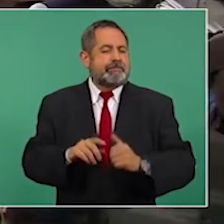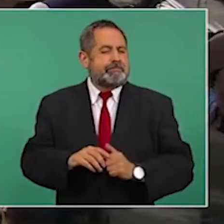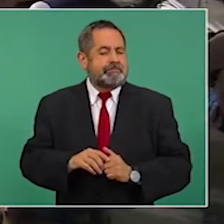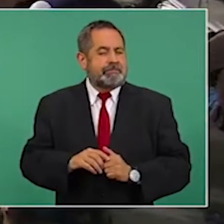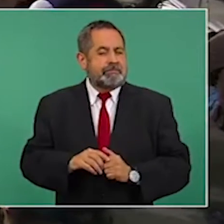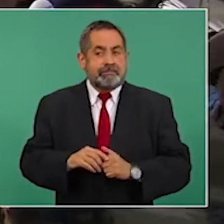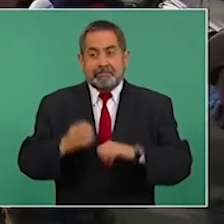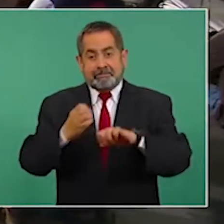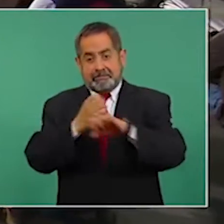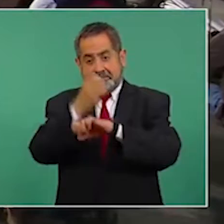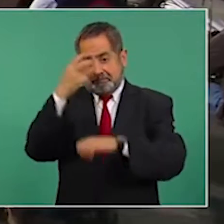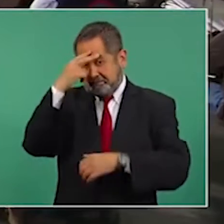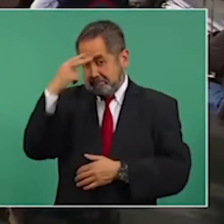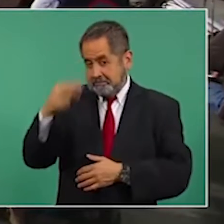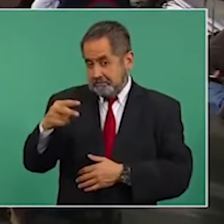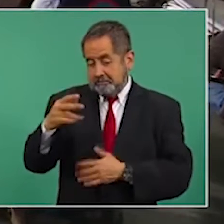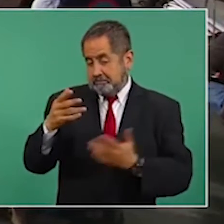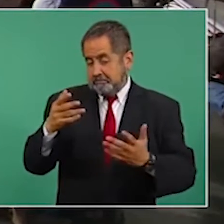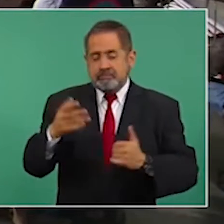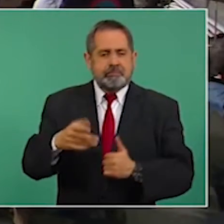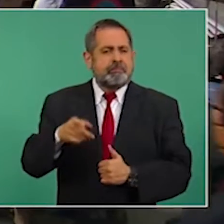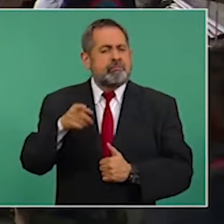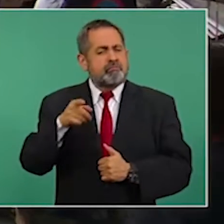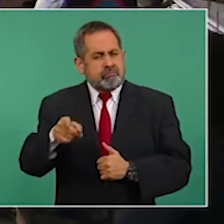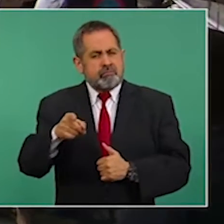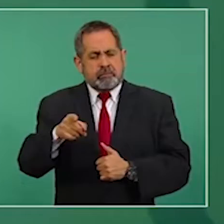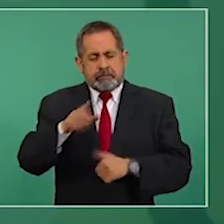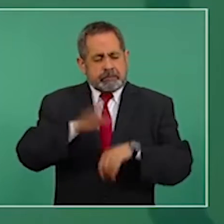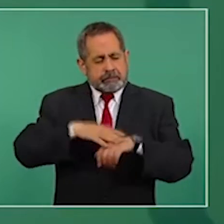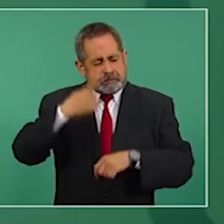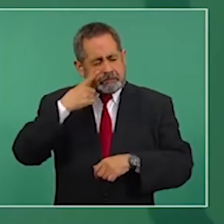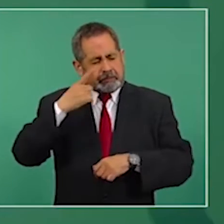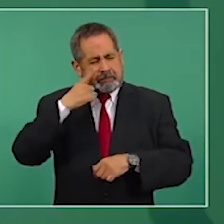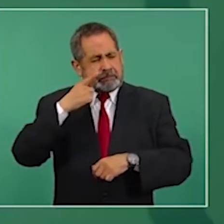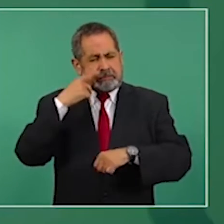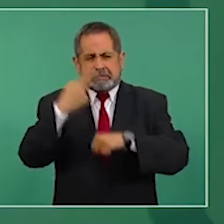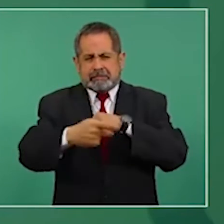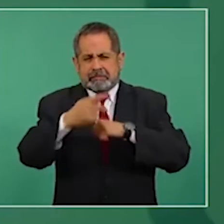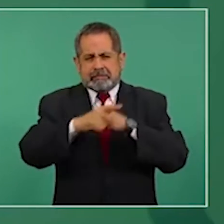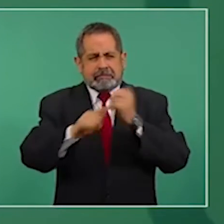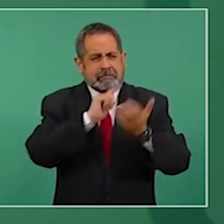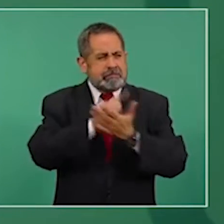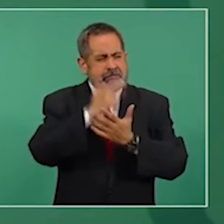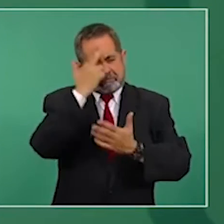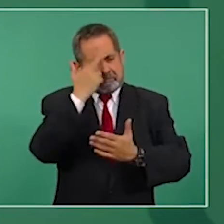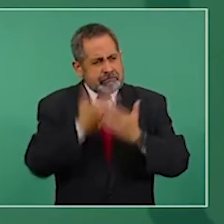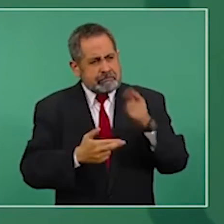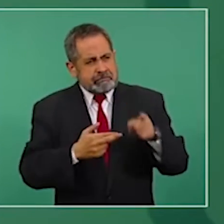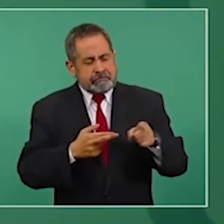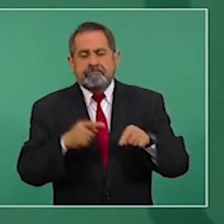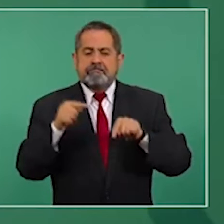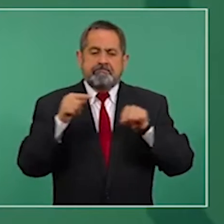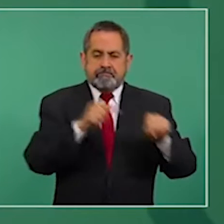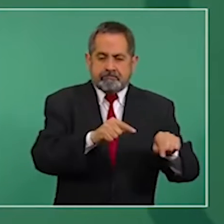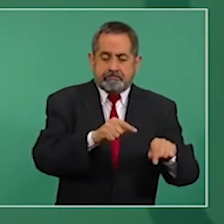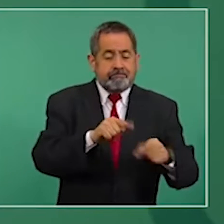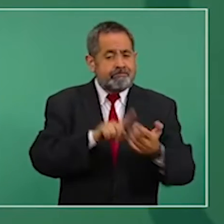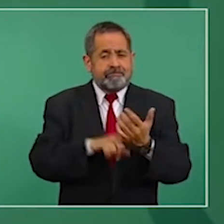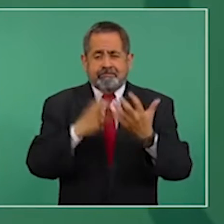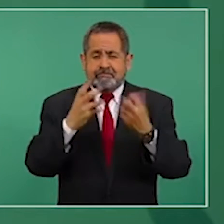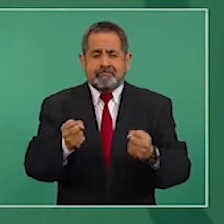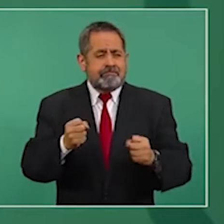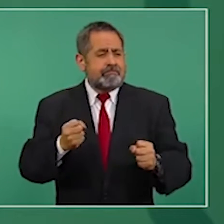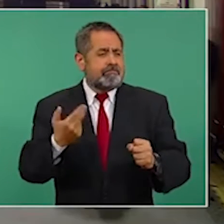el Estado de México, donde tenemos más incidencia delictiva y sobre todo, repito, homicidios.